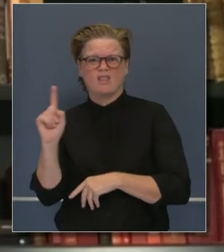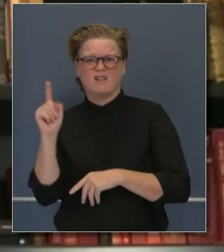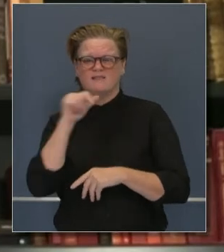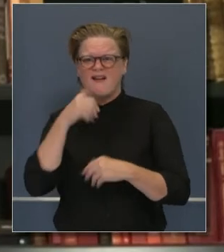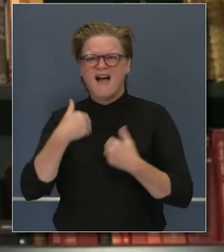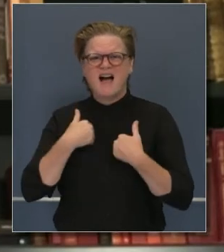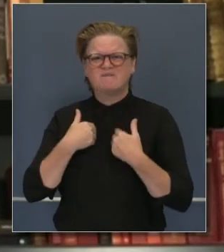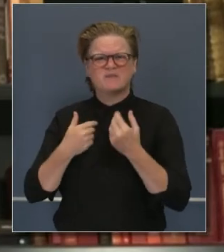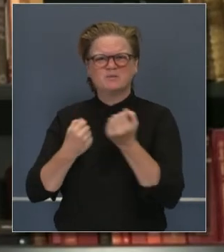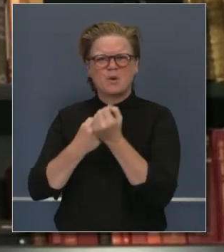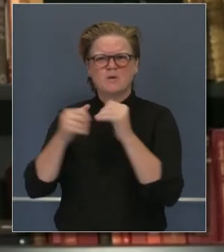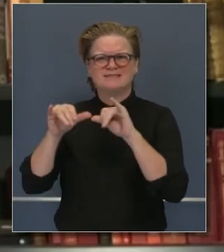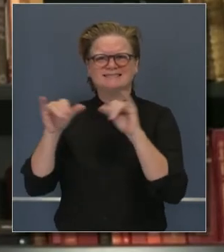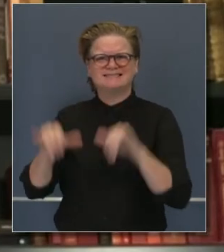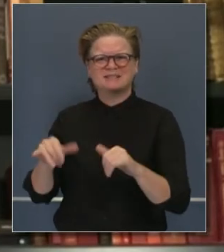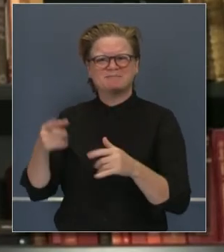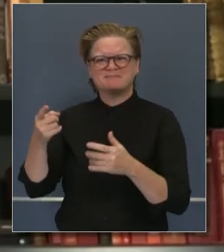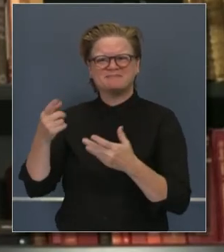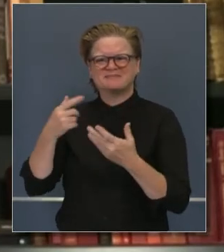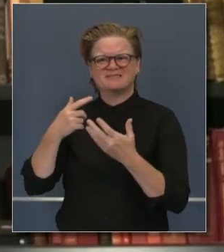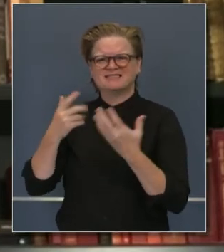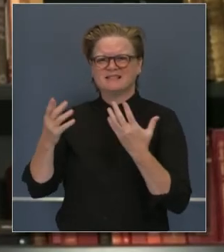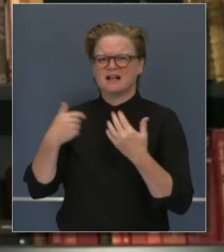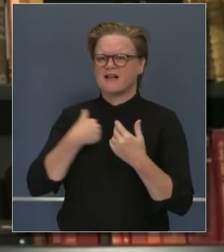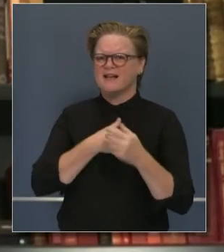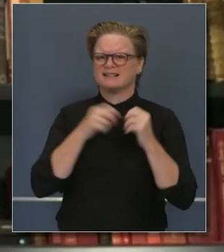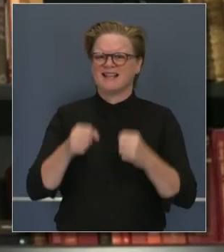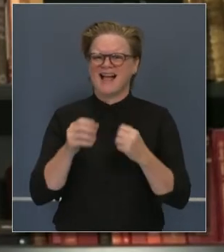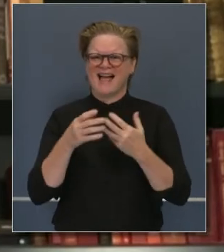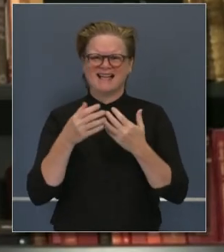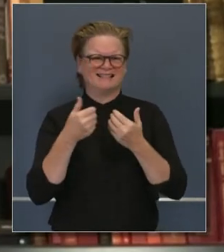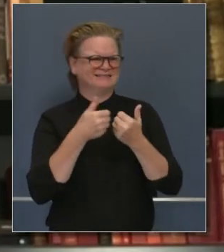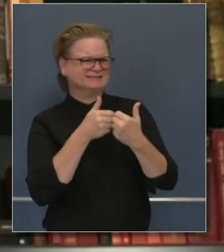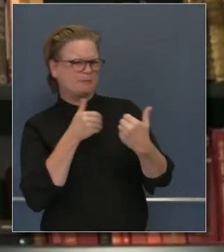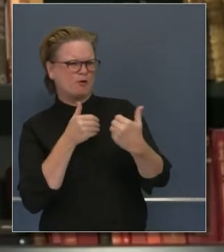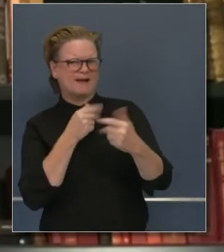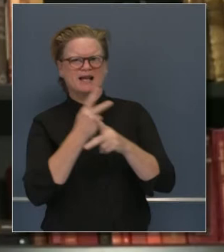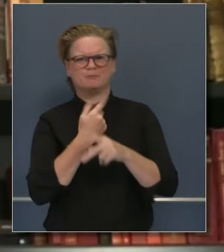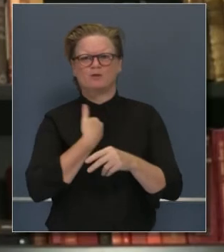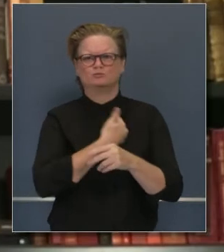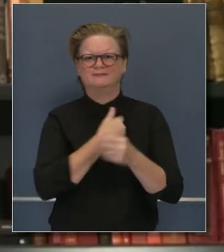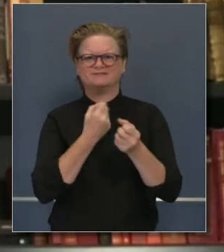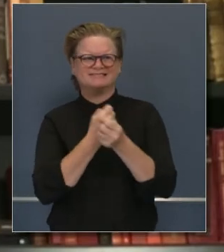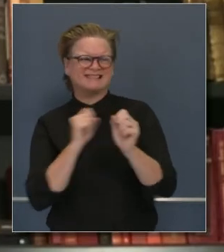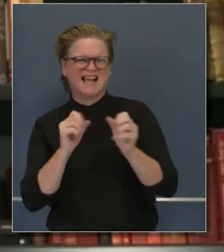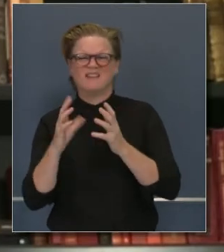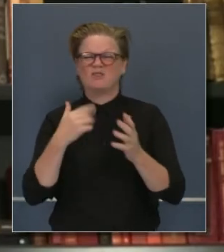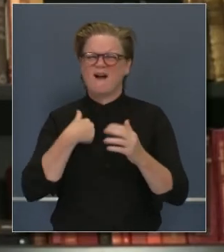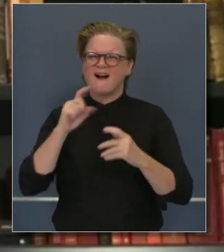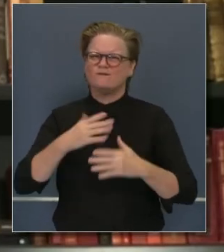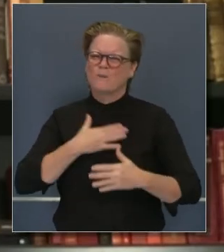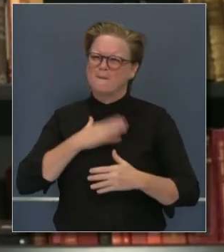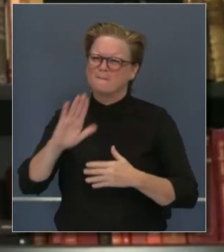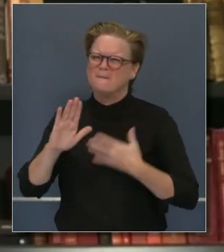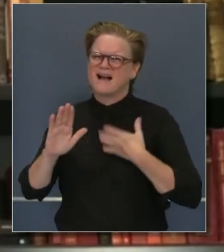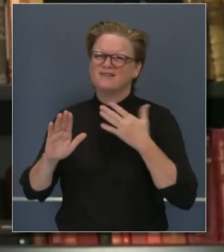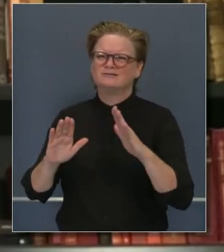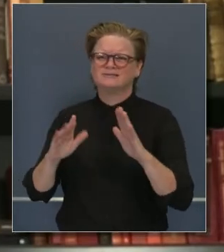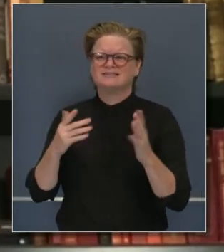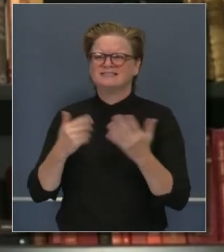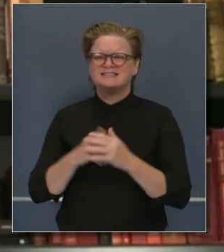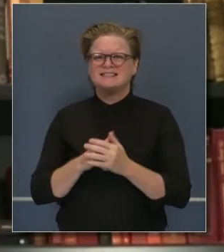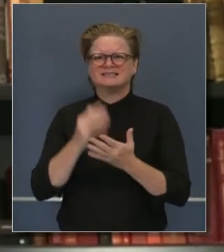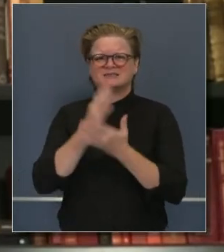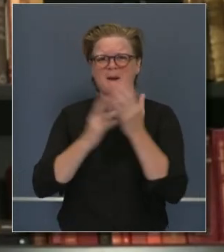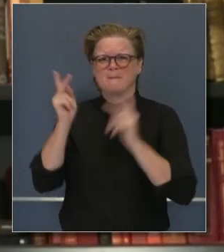para poder aislarme. Seguramente es muy difícil para muchos de ellos mantenerse alejados de